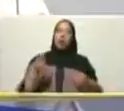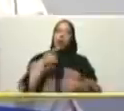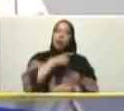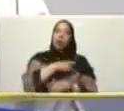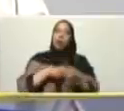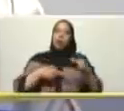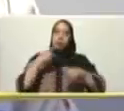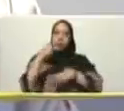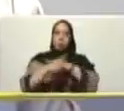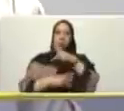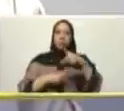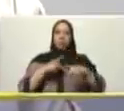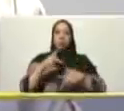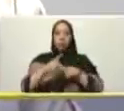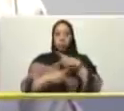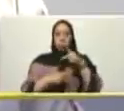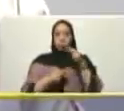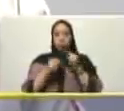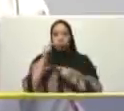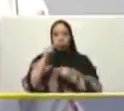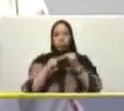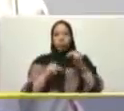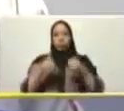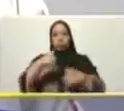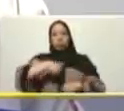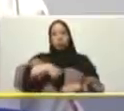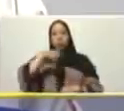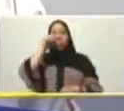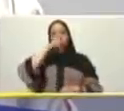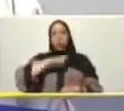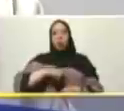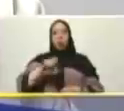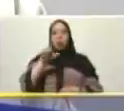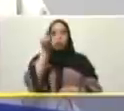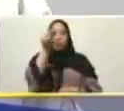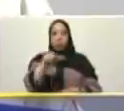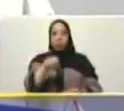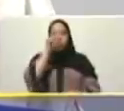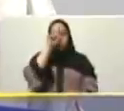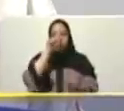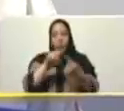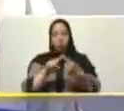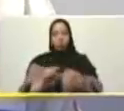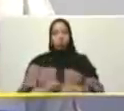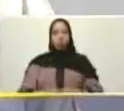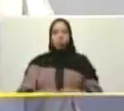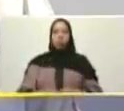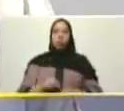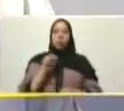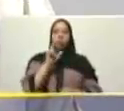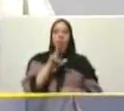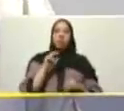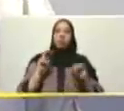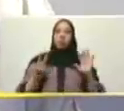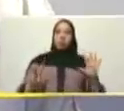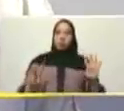esa producción y esa capacidad que debemos demostrar este año en el cumplimiento de la meta 37 líneas